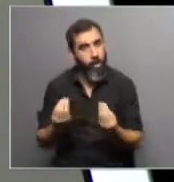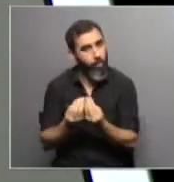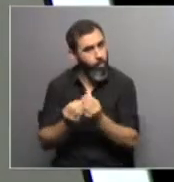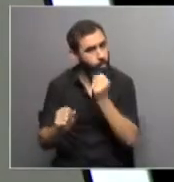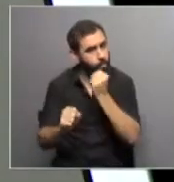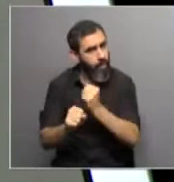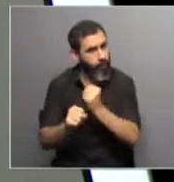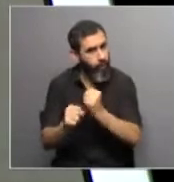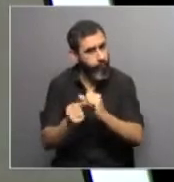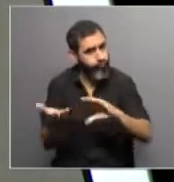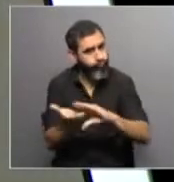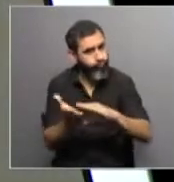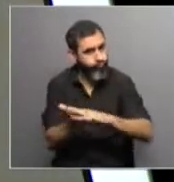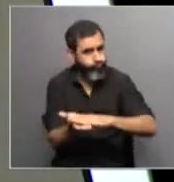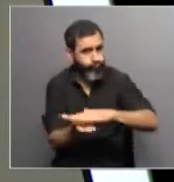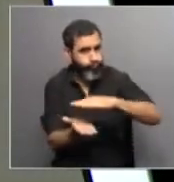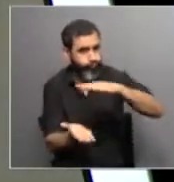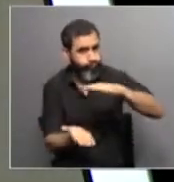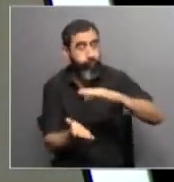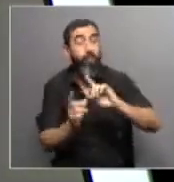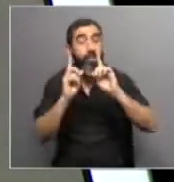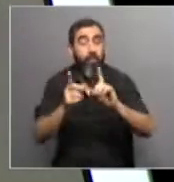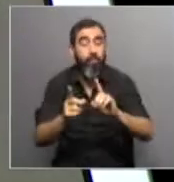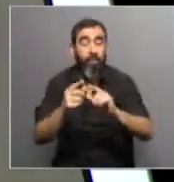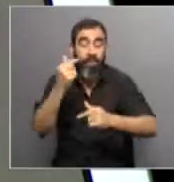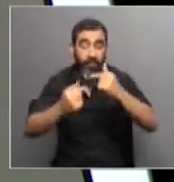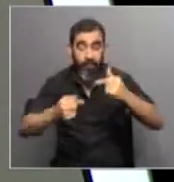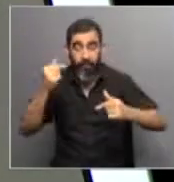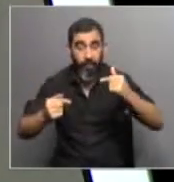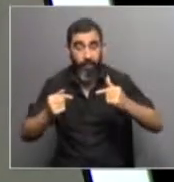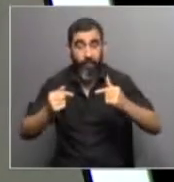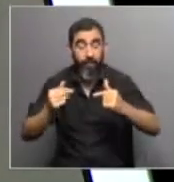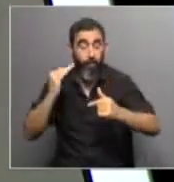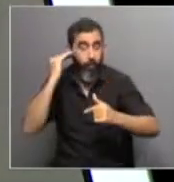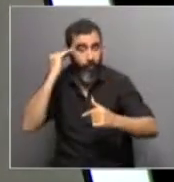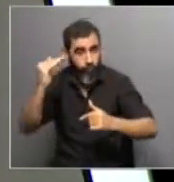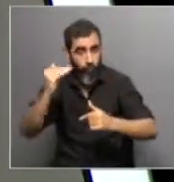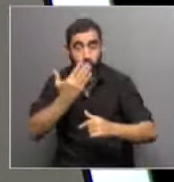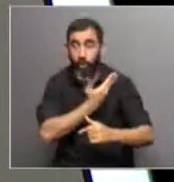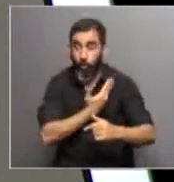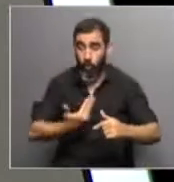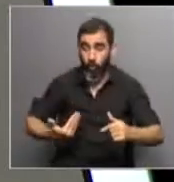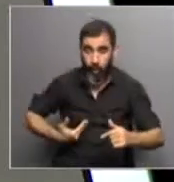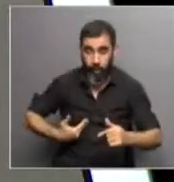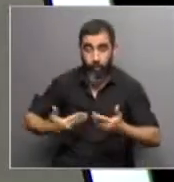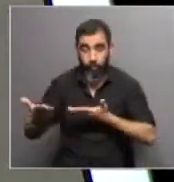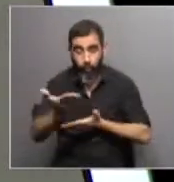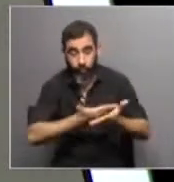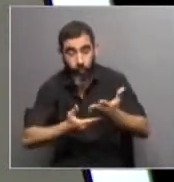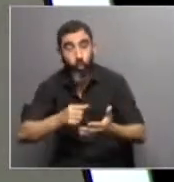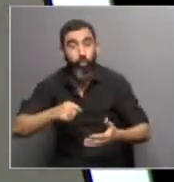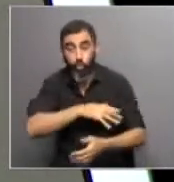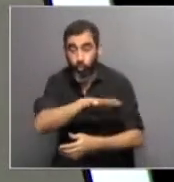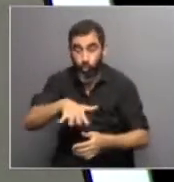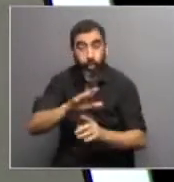acumulado y sobre todo teniendo en cuenta la interrelación entre los actores tanto académicos como el gobierno, incluso la sociedad civil,